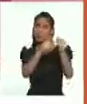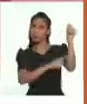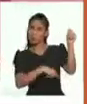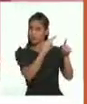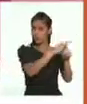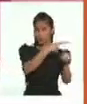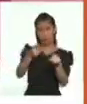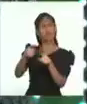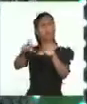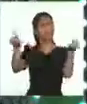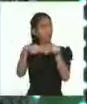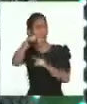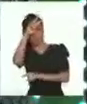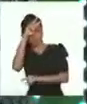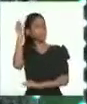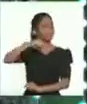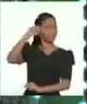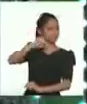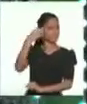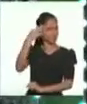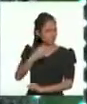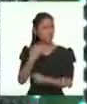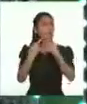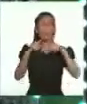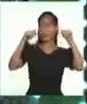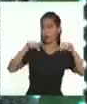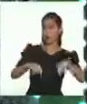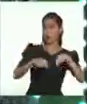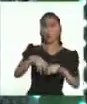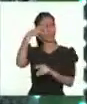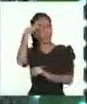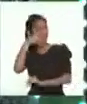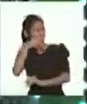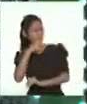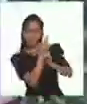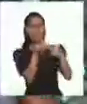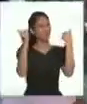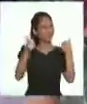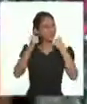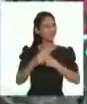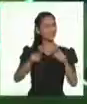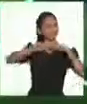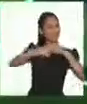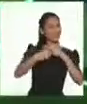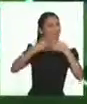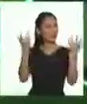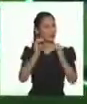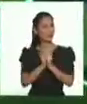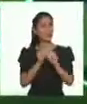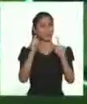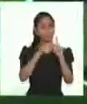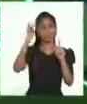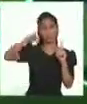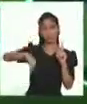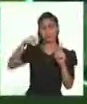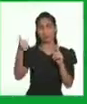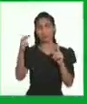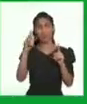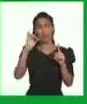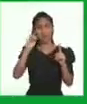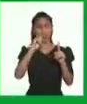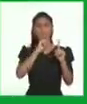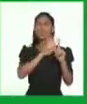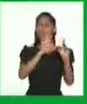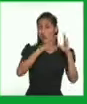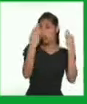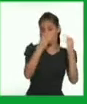distintas partes del Perú. Eso es muy cierto, Yari, pero esta vez vamos a analizar un caso. Empecemos con el caso de Mario, que se